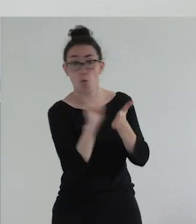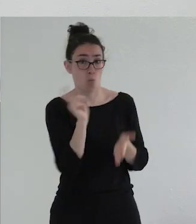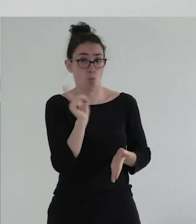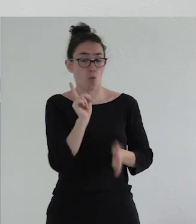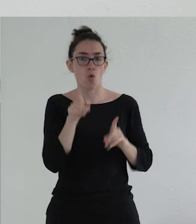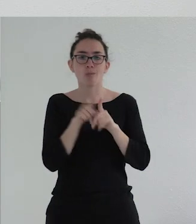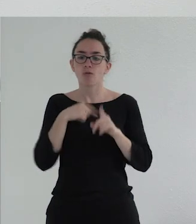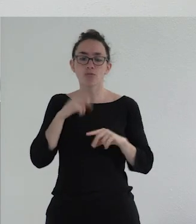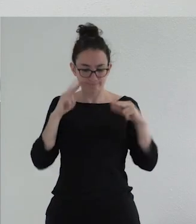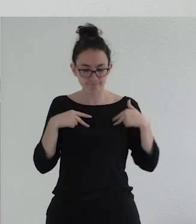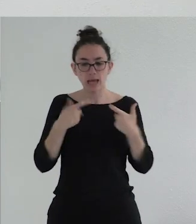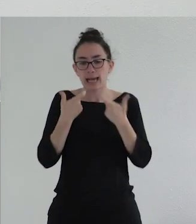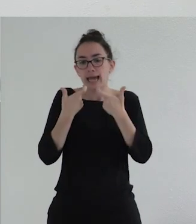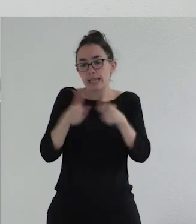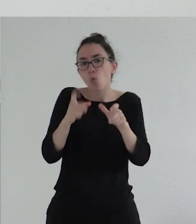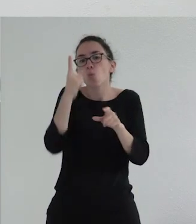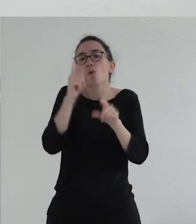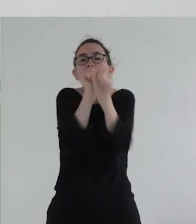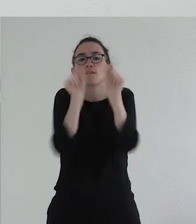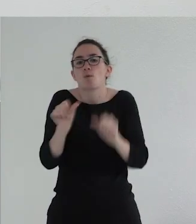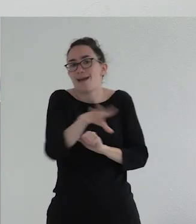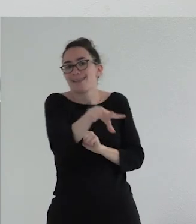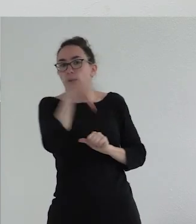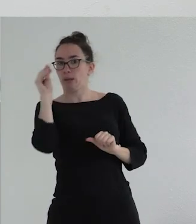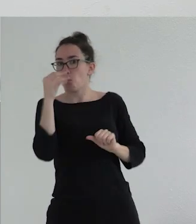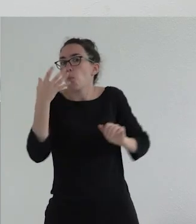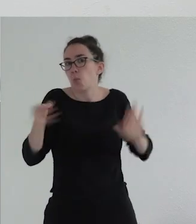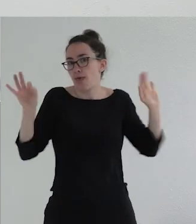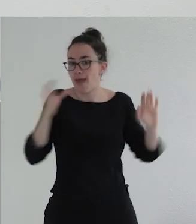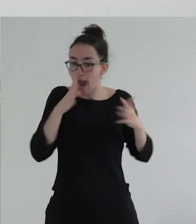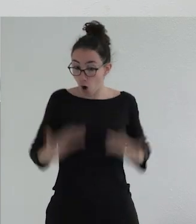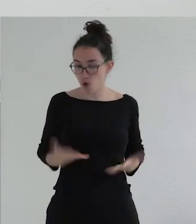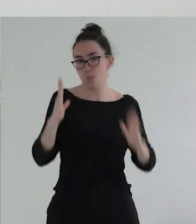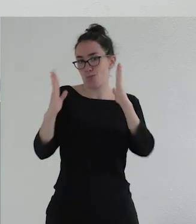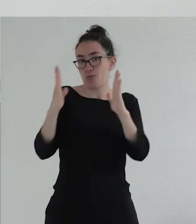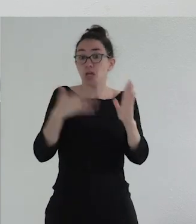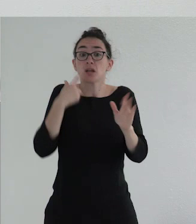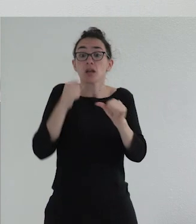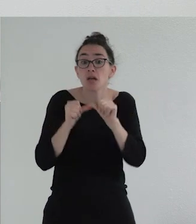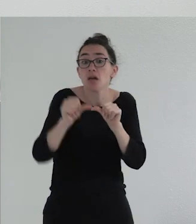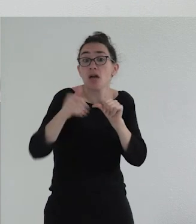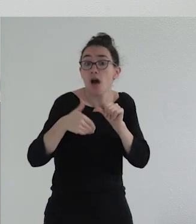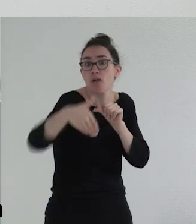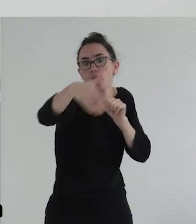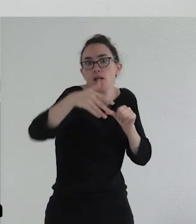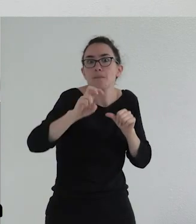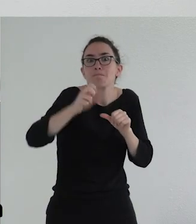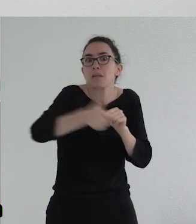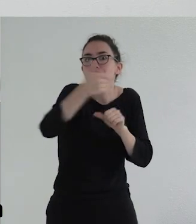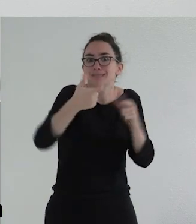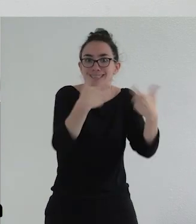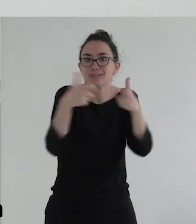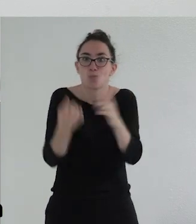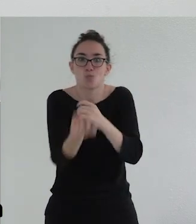tomo esa categoría como una forma de interpretación posible en un momento dado quiere decir que más adelante podemos pensar en otras quizá